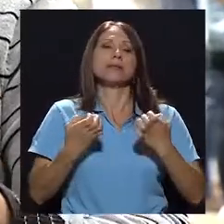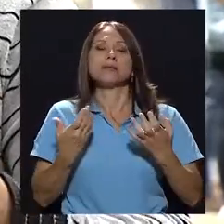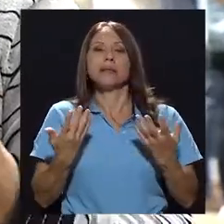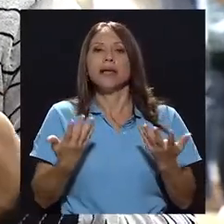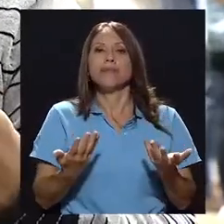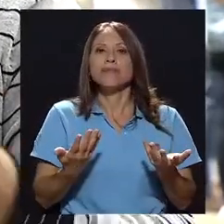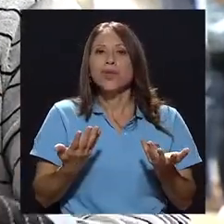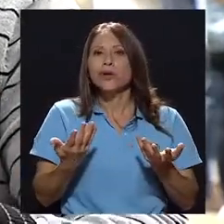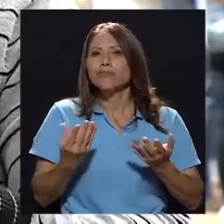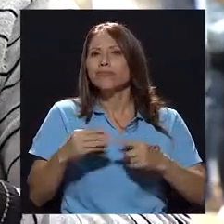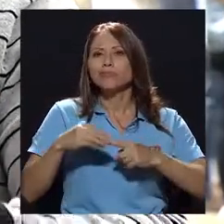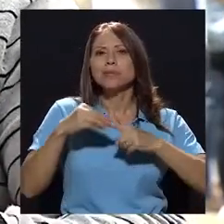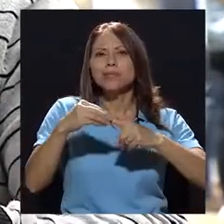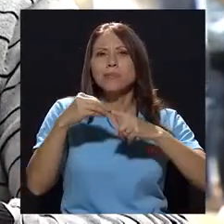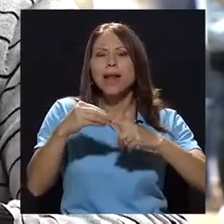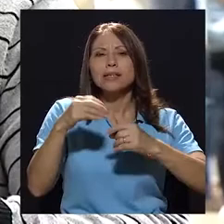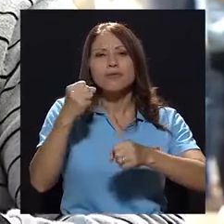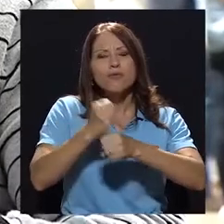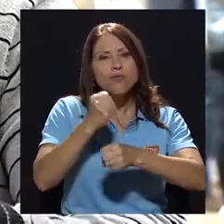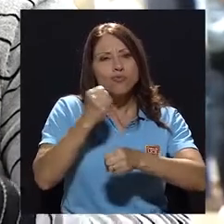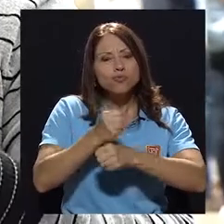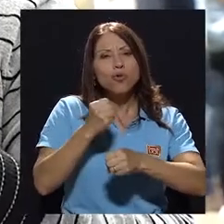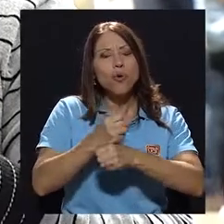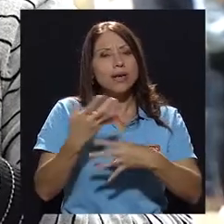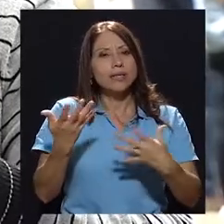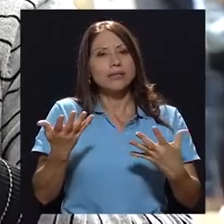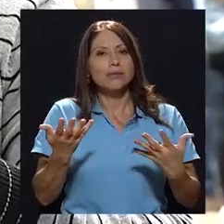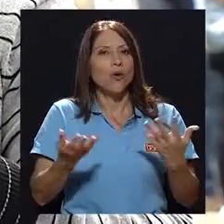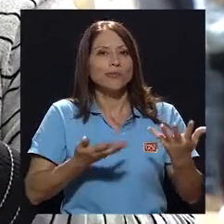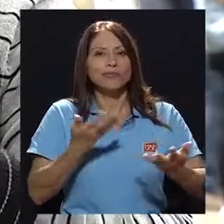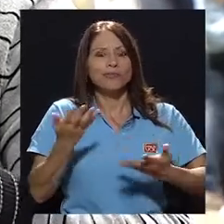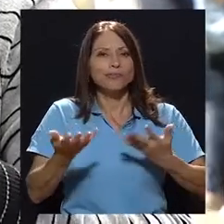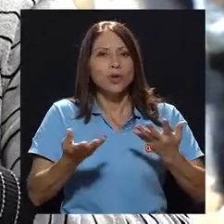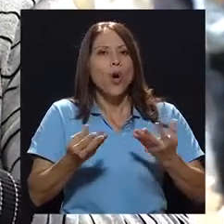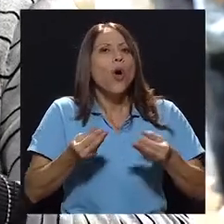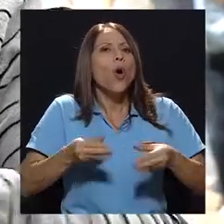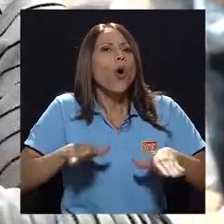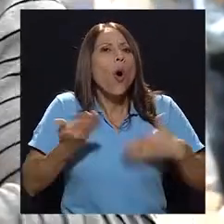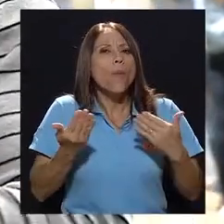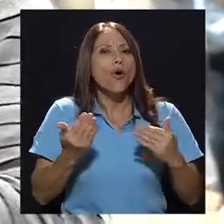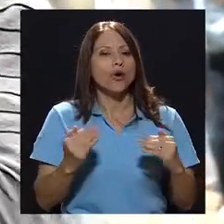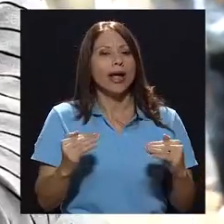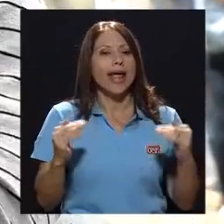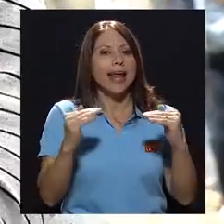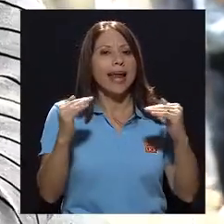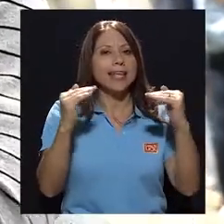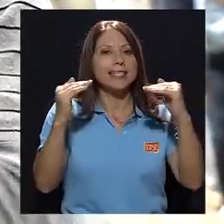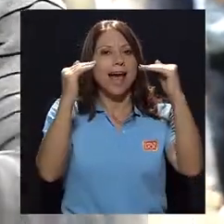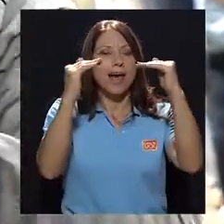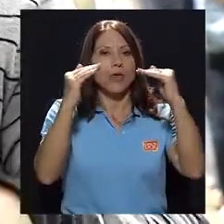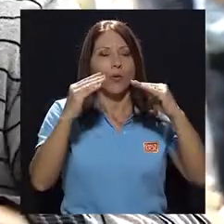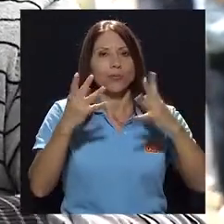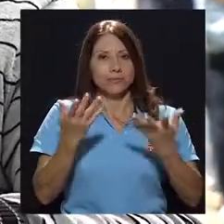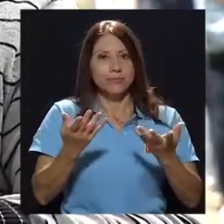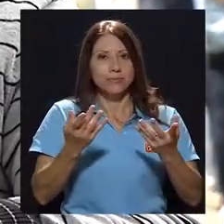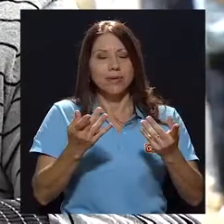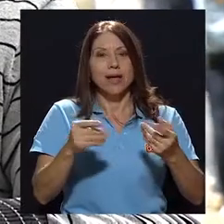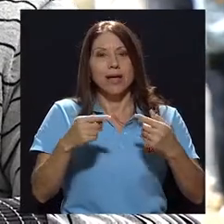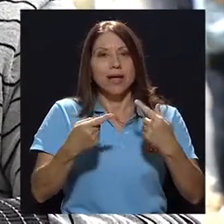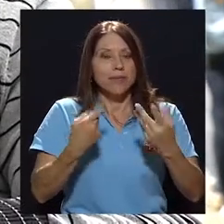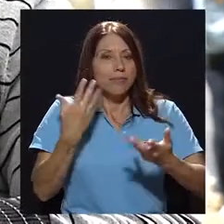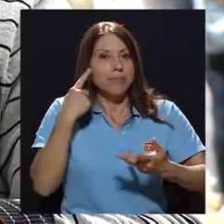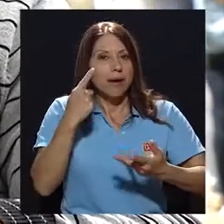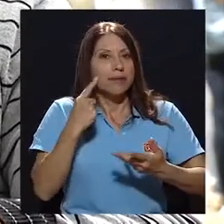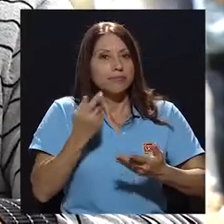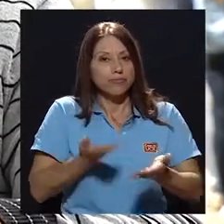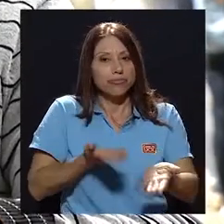puede decir cuáles son las principales funciones o cómo están jerarquizados los niveles de atención en